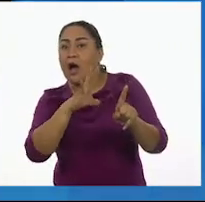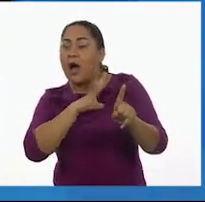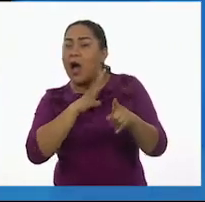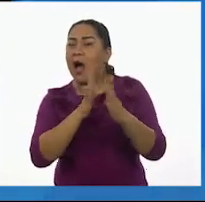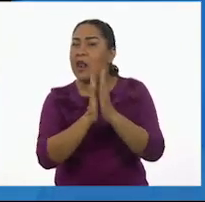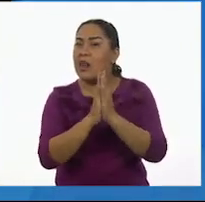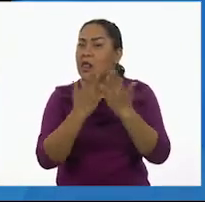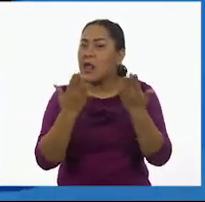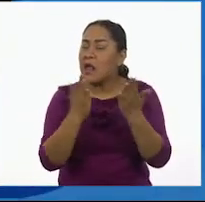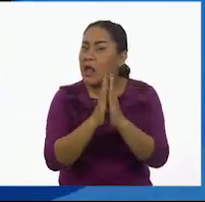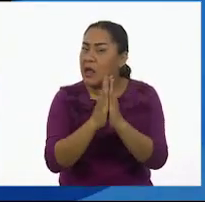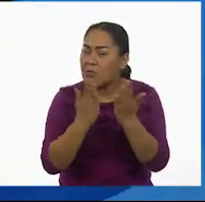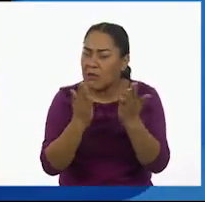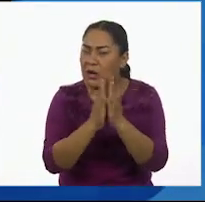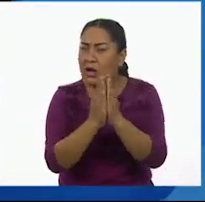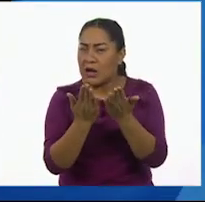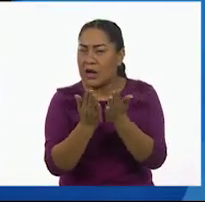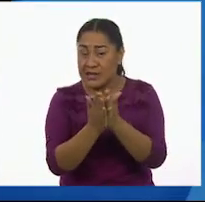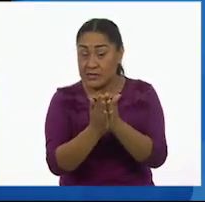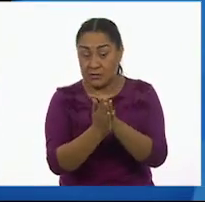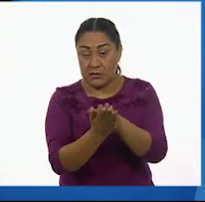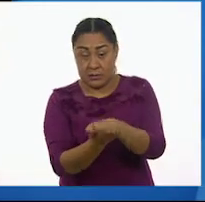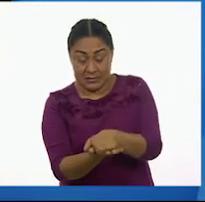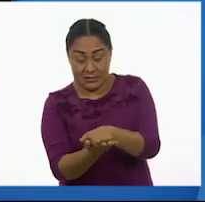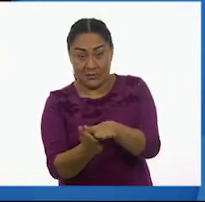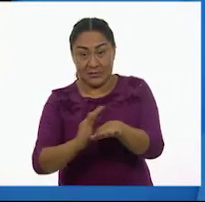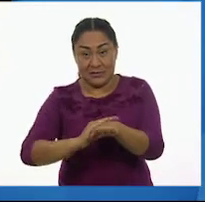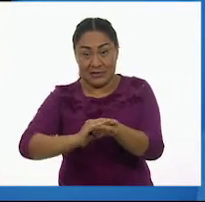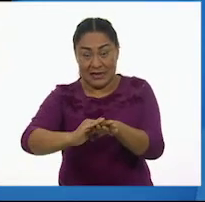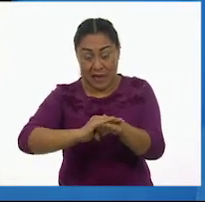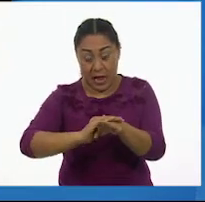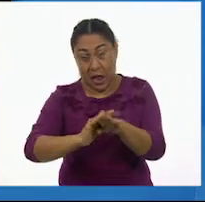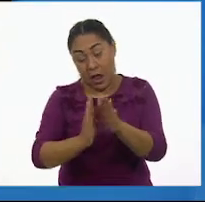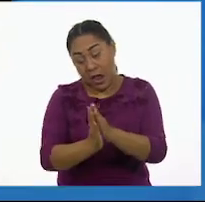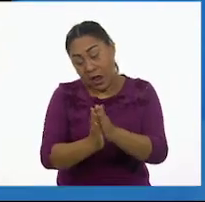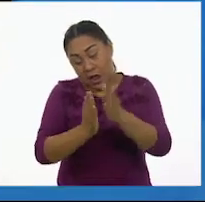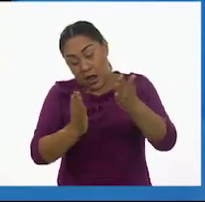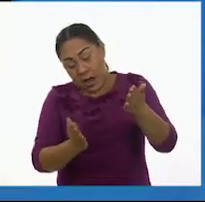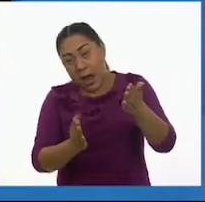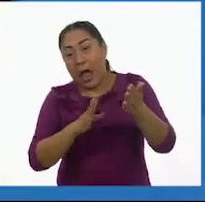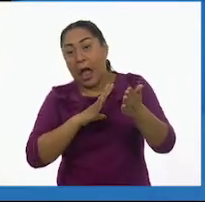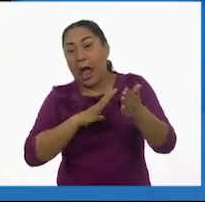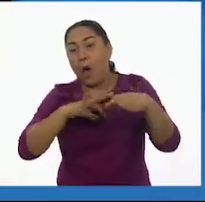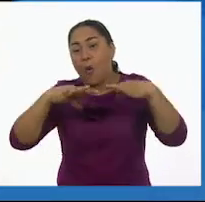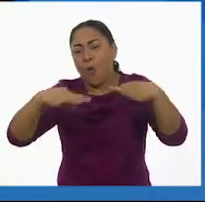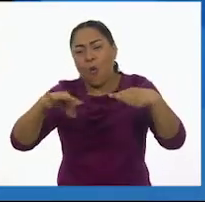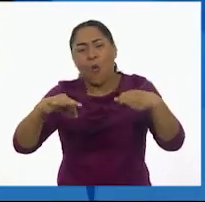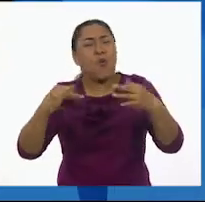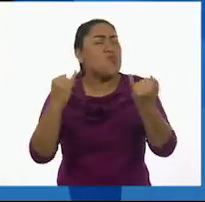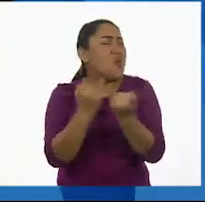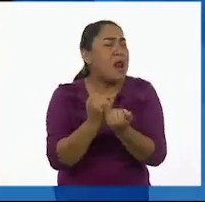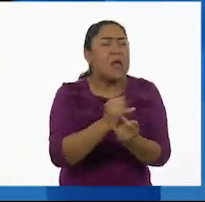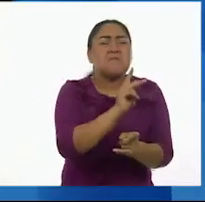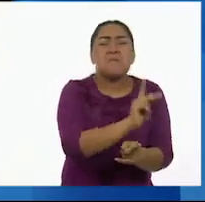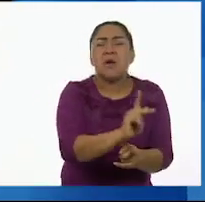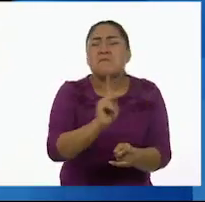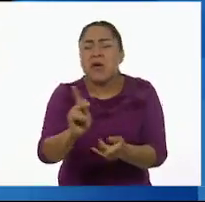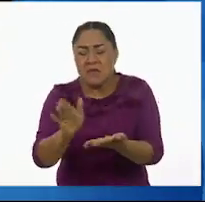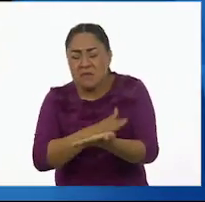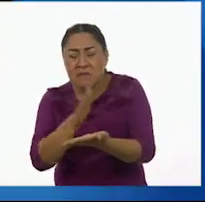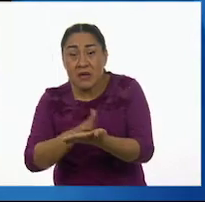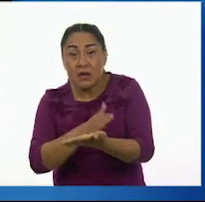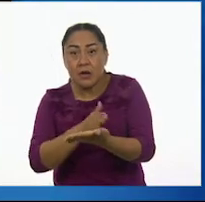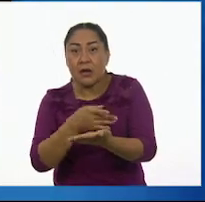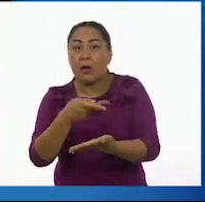que tenía la pasta y que tenía hojas como todos los libros. Pero a este